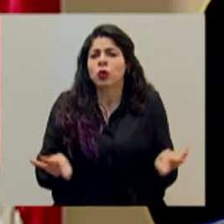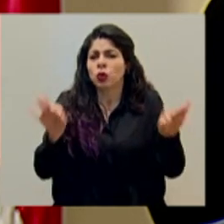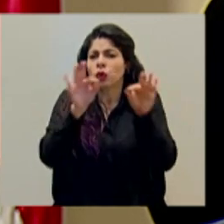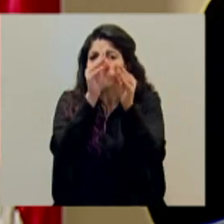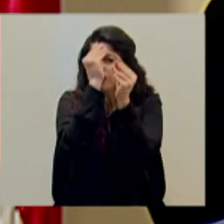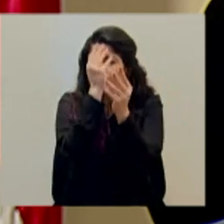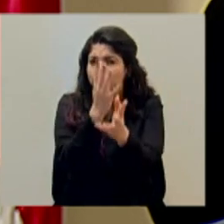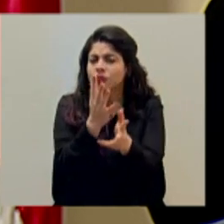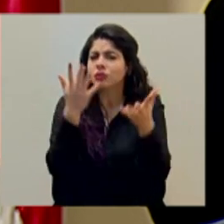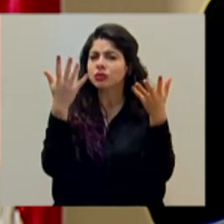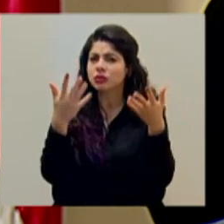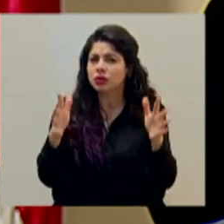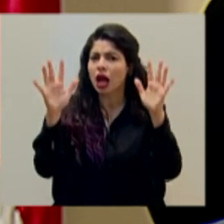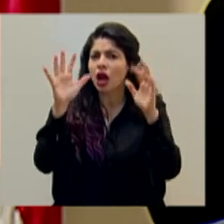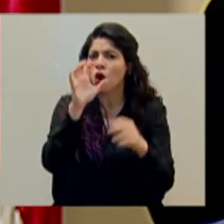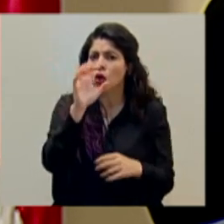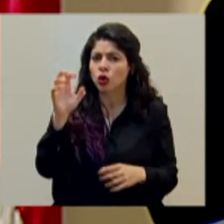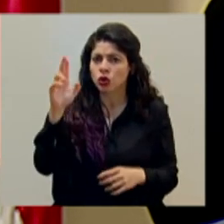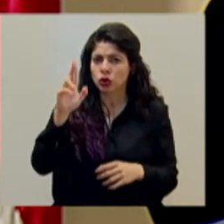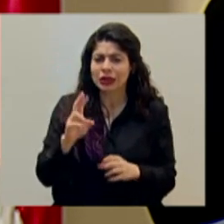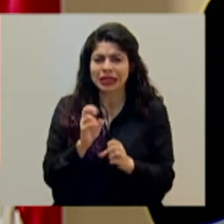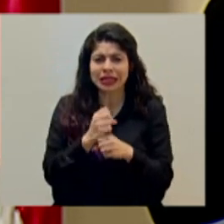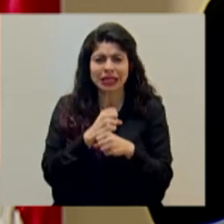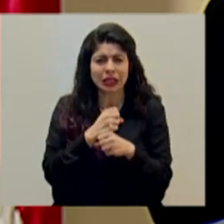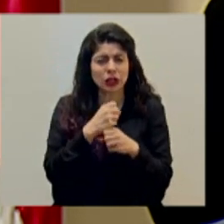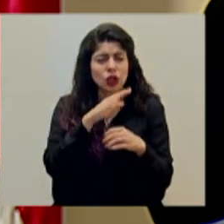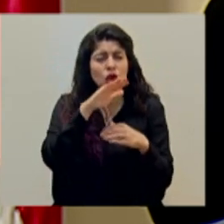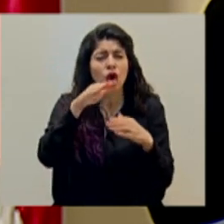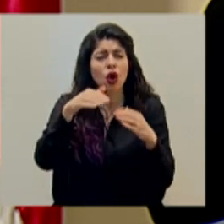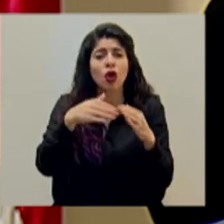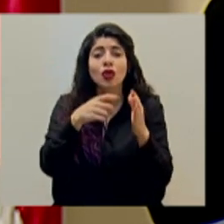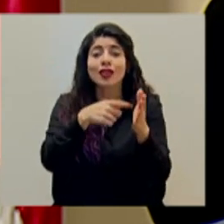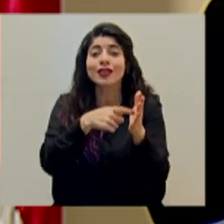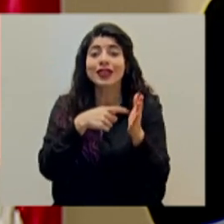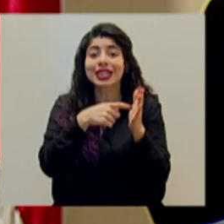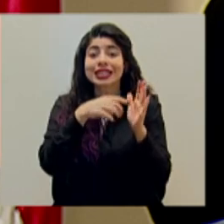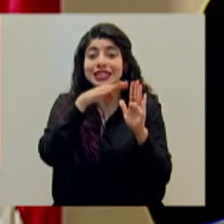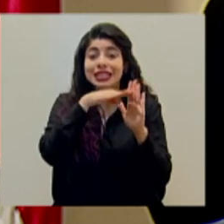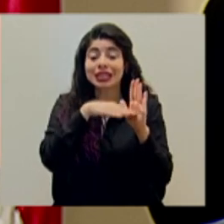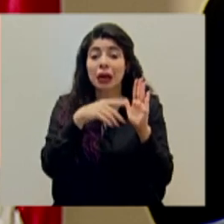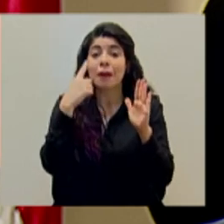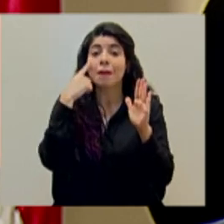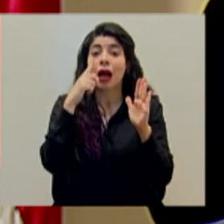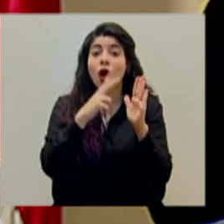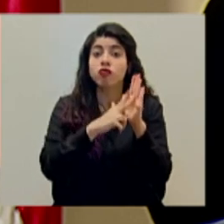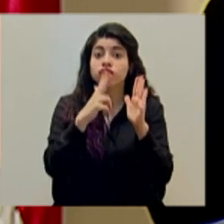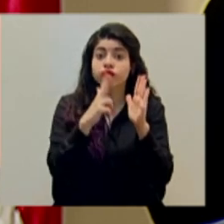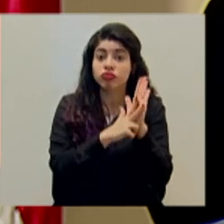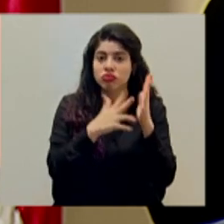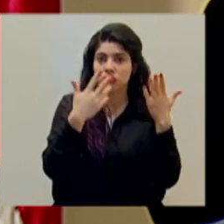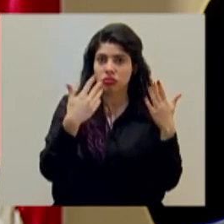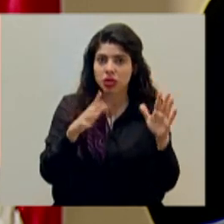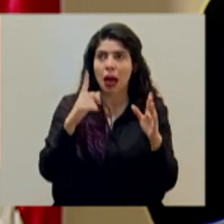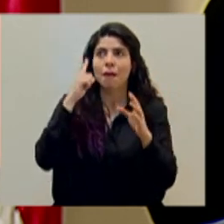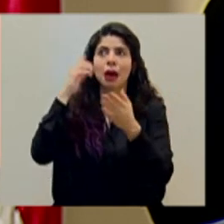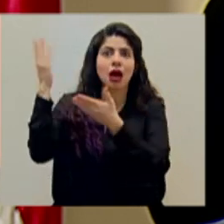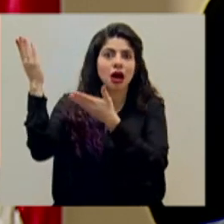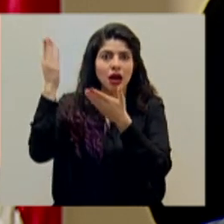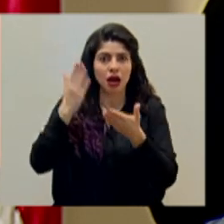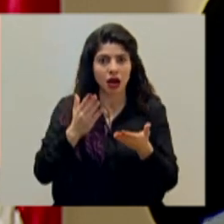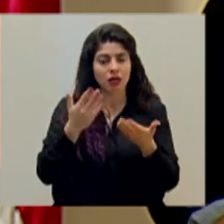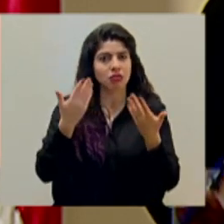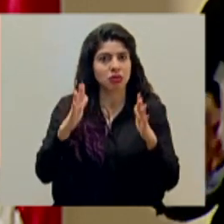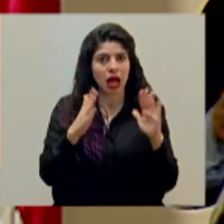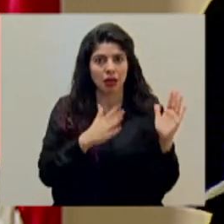indicar que ya Costa Rica realizó todos los requisitos necesarios para la aprobación e importación de la vacuna de Pfizer, así que ya los